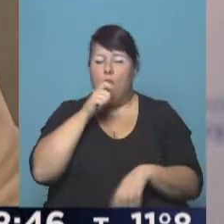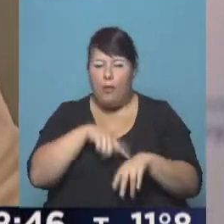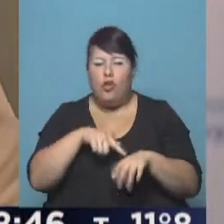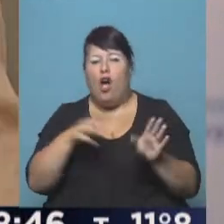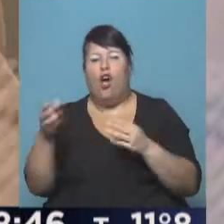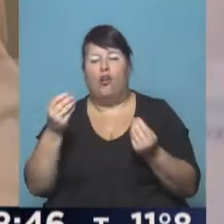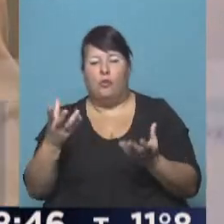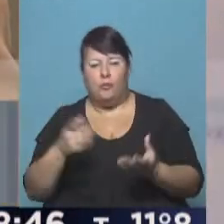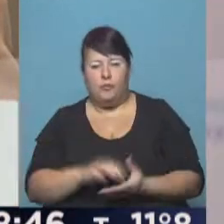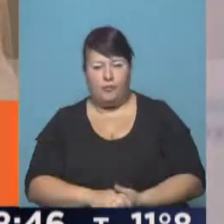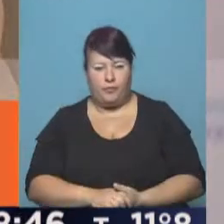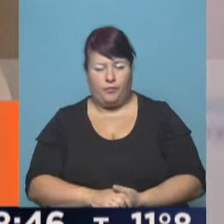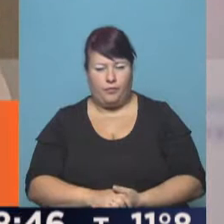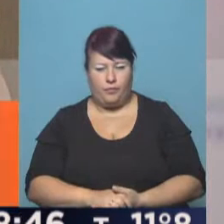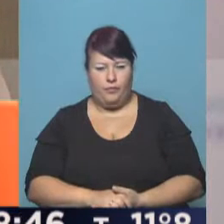se encuentra?